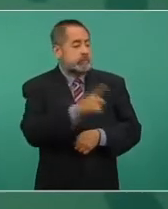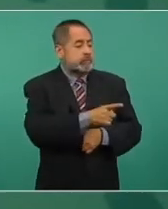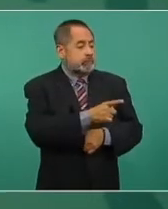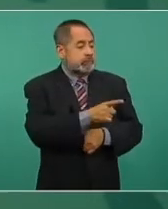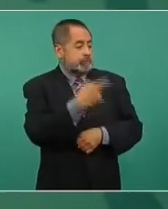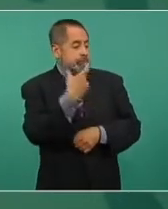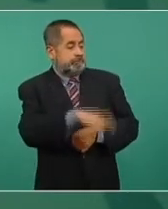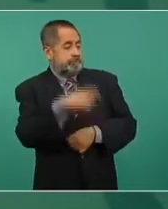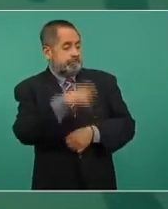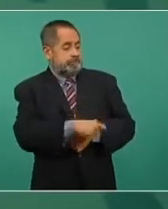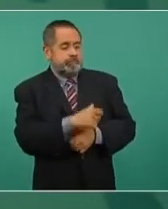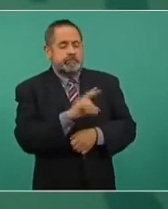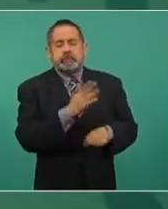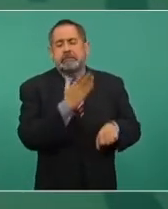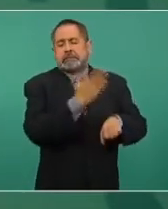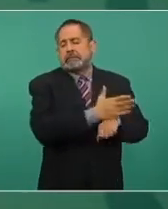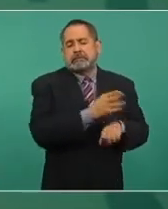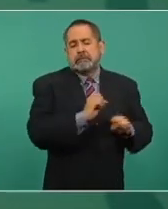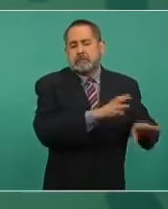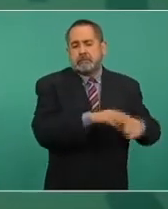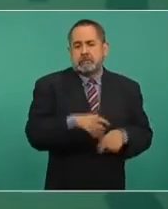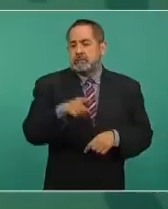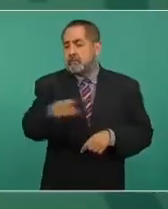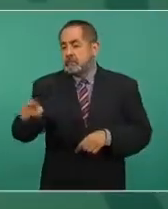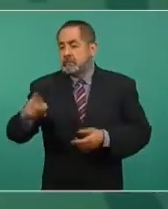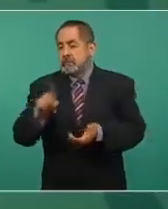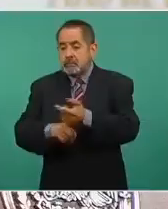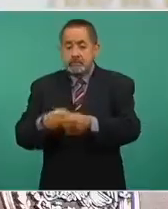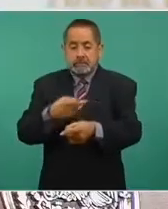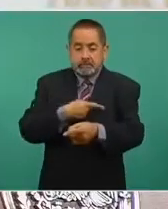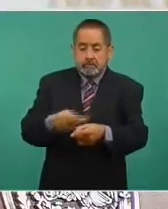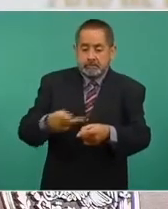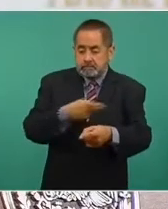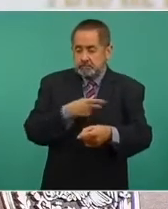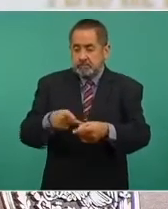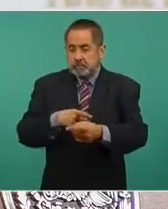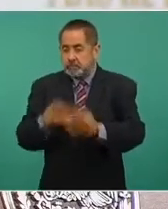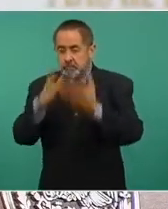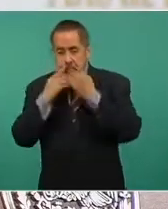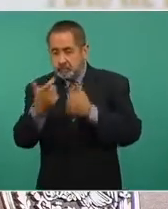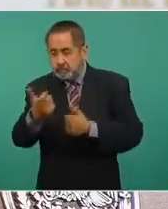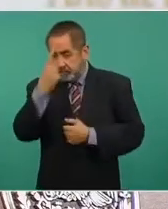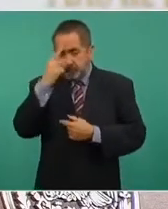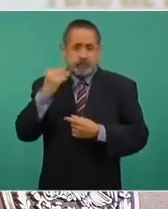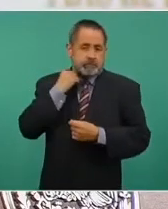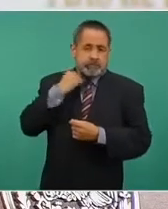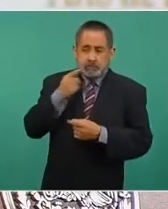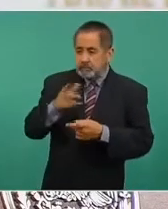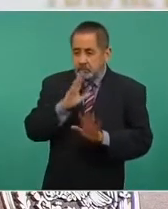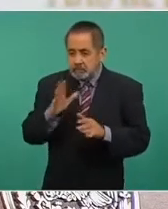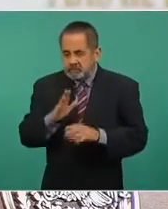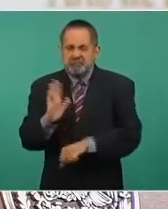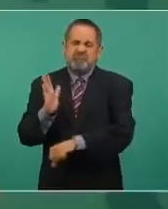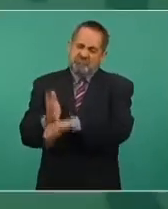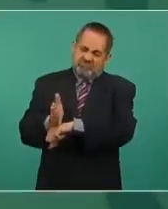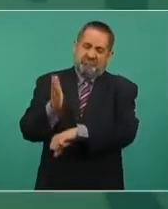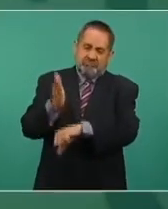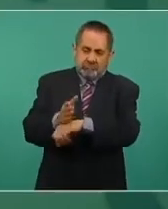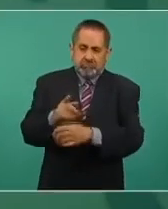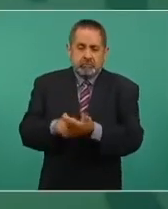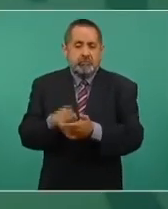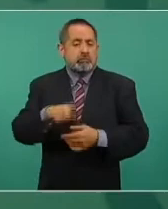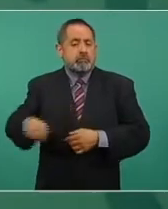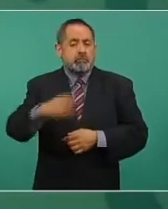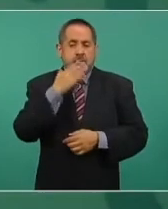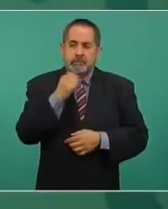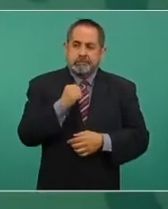a los que no tienen con qué comprar su inocencia, a los que no tienen agarraderas,